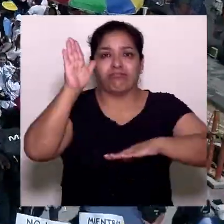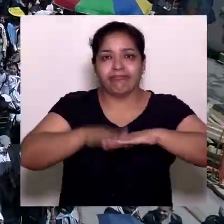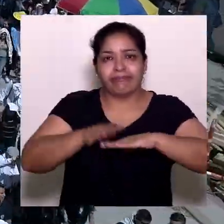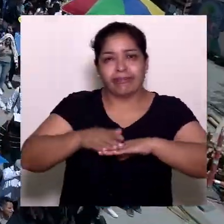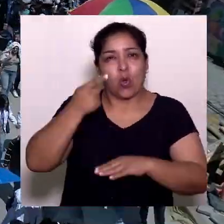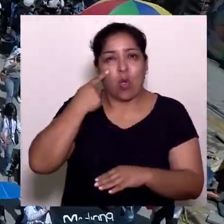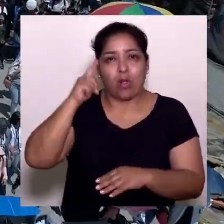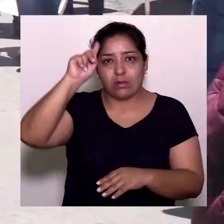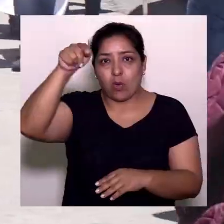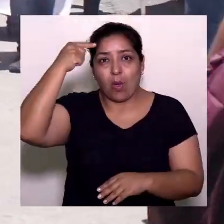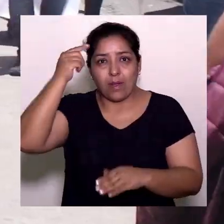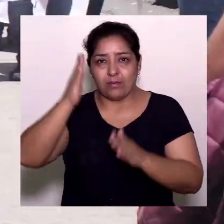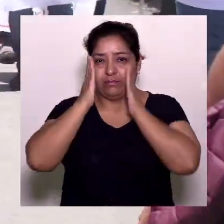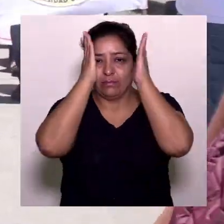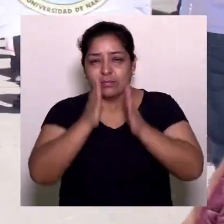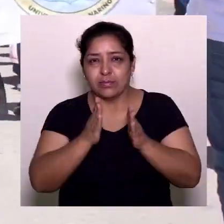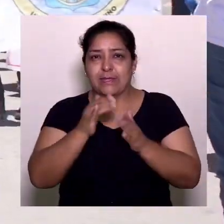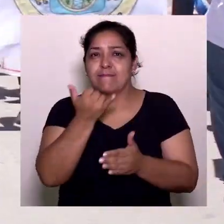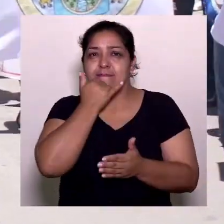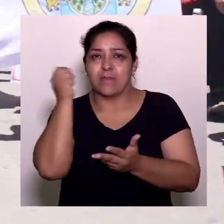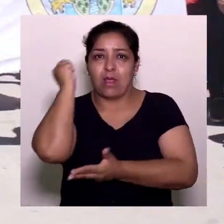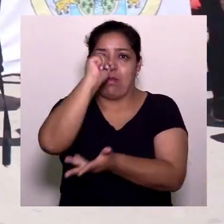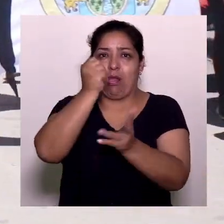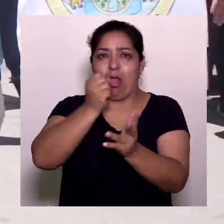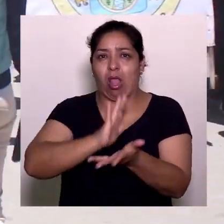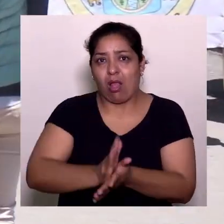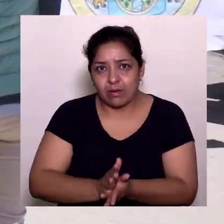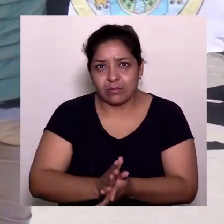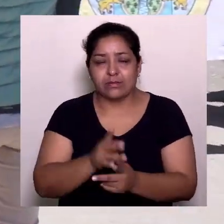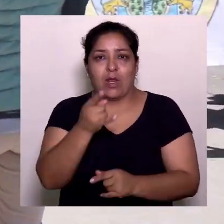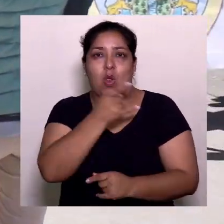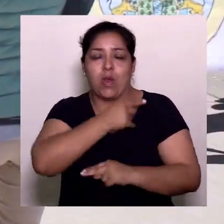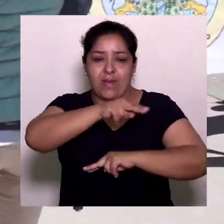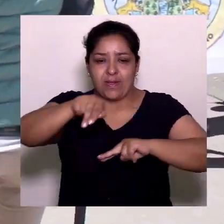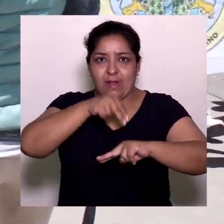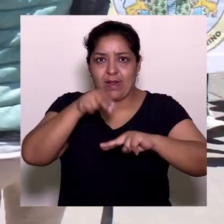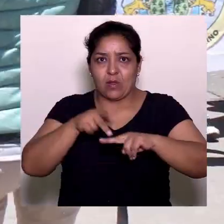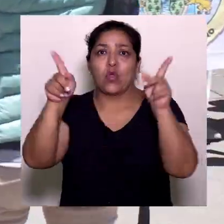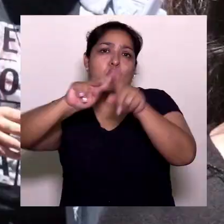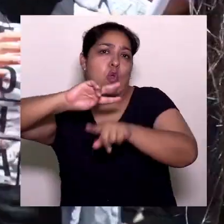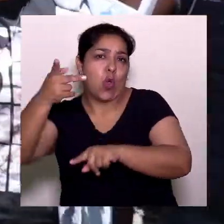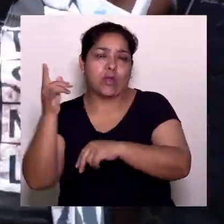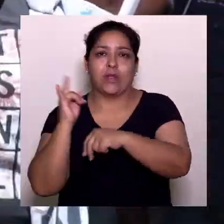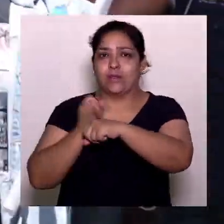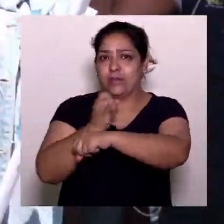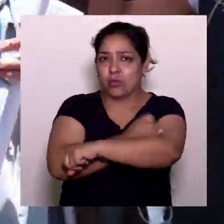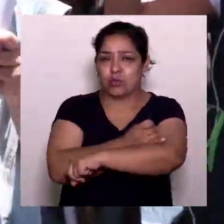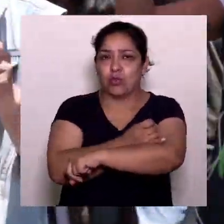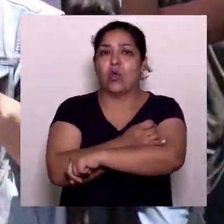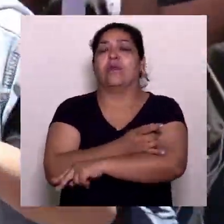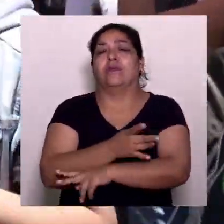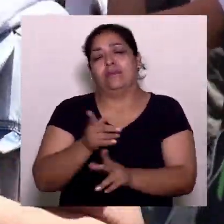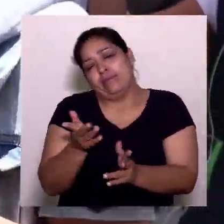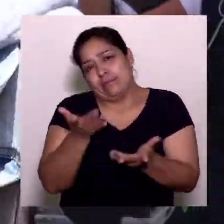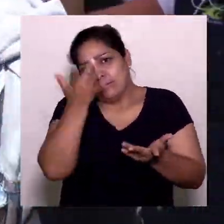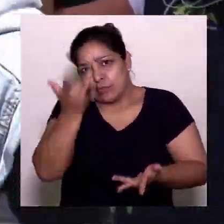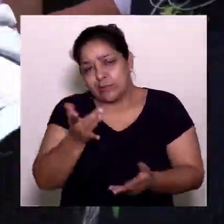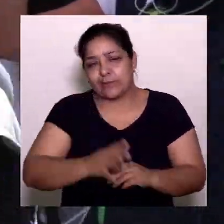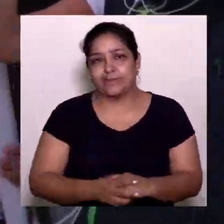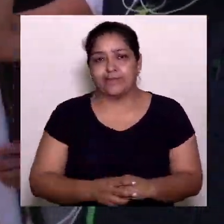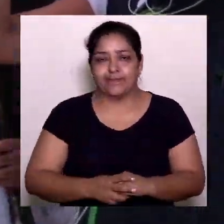un llamado al gobierno nacional con el fin de que se atienda el déficit de la Universidad de Nariño y del resto de instituciones del sistema